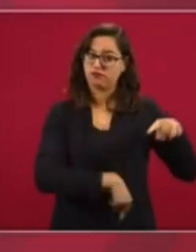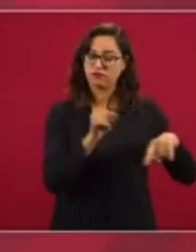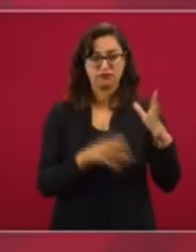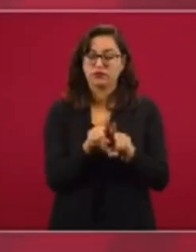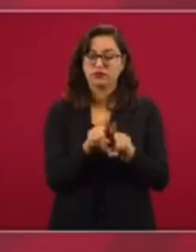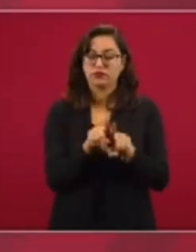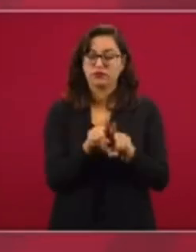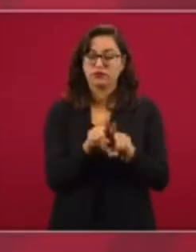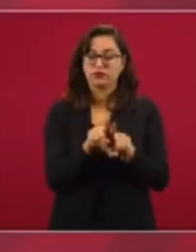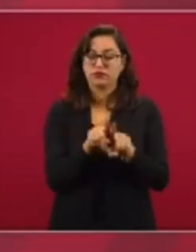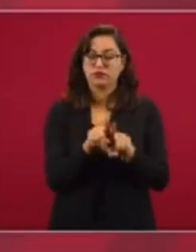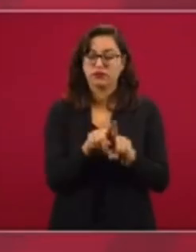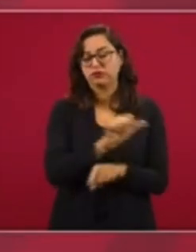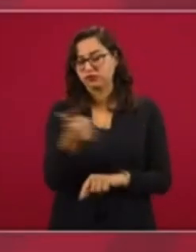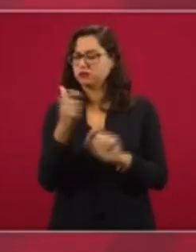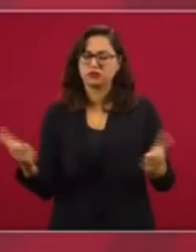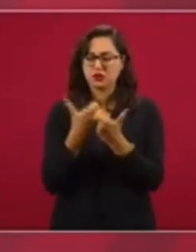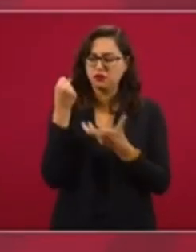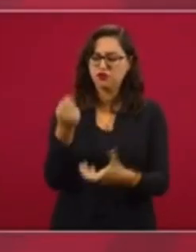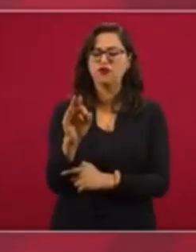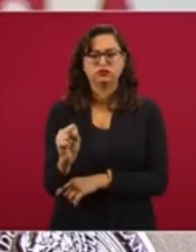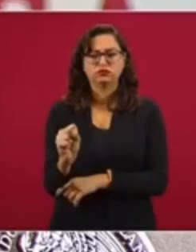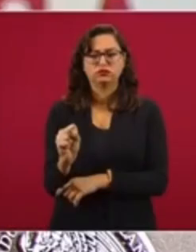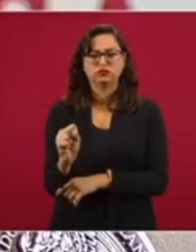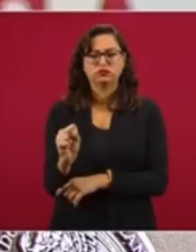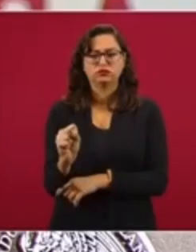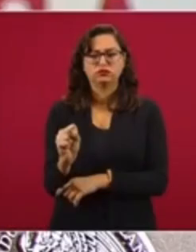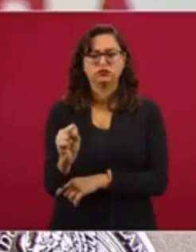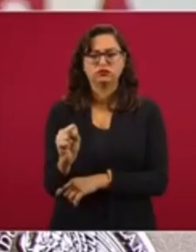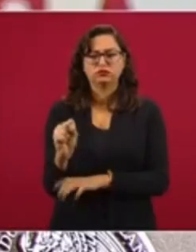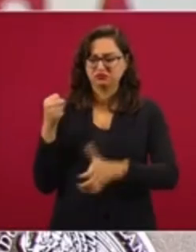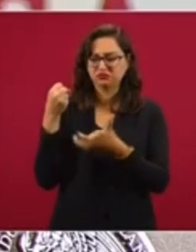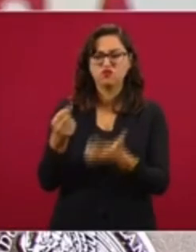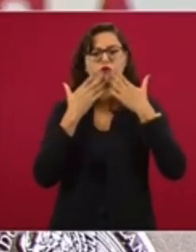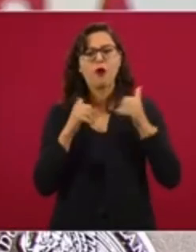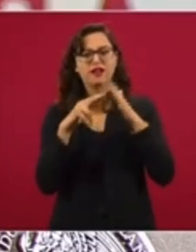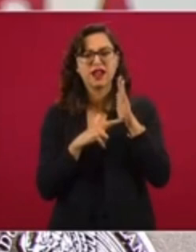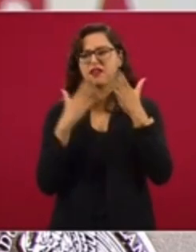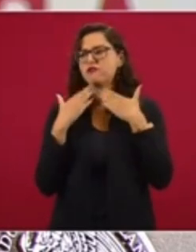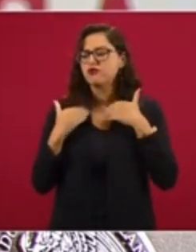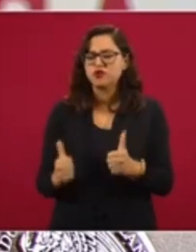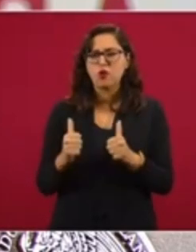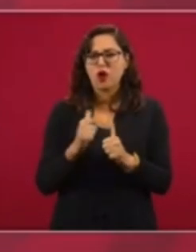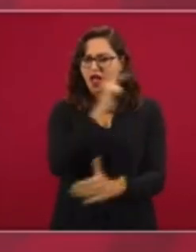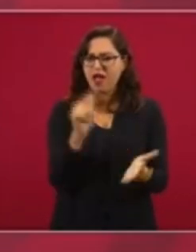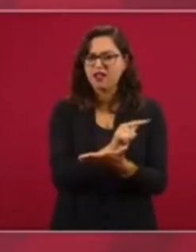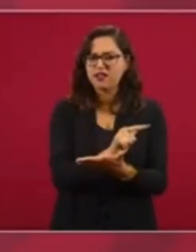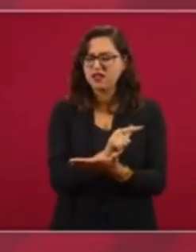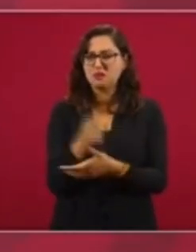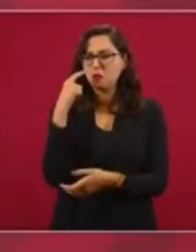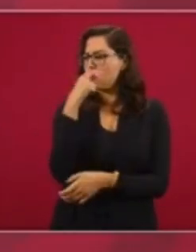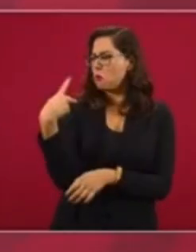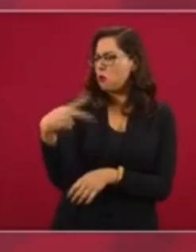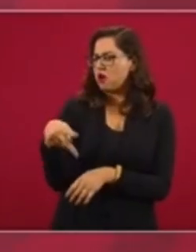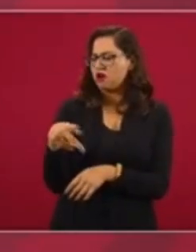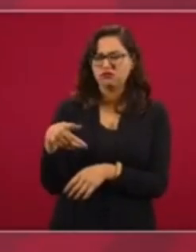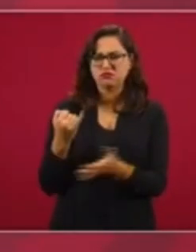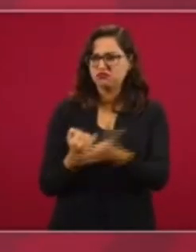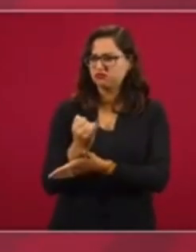y también fondos que se manejan de manera discrecional, sin transparencia.